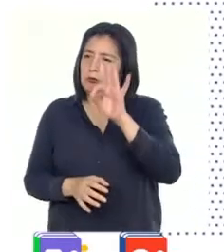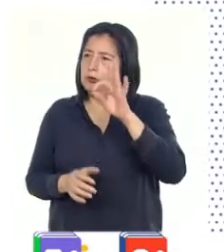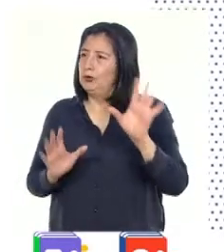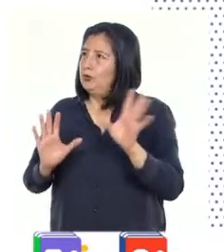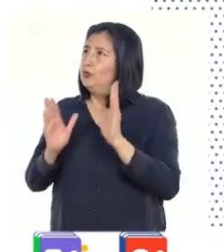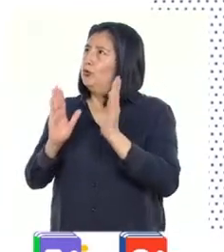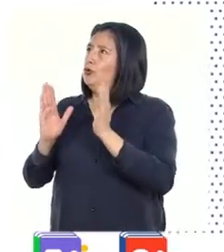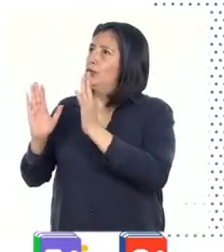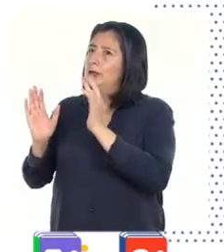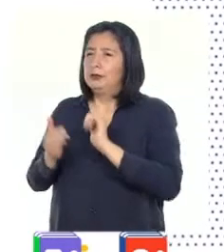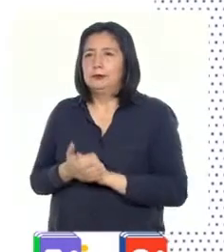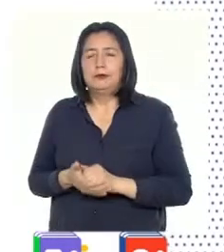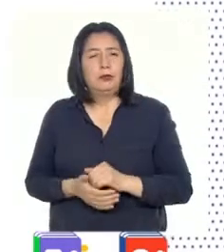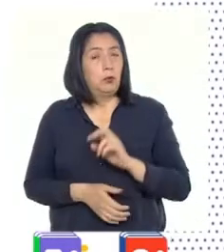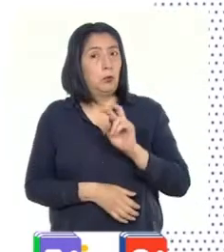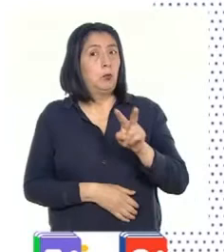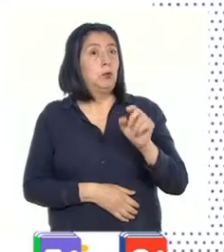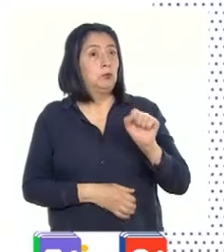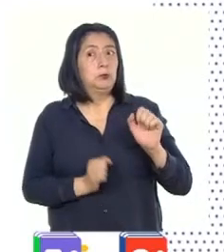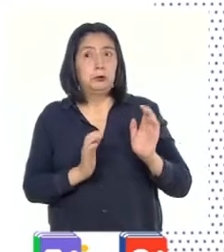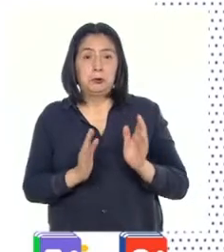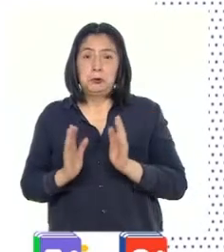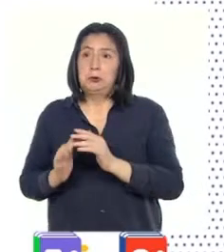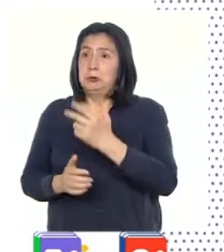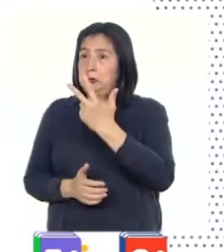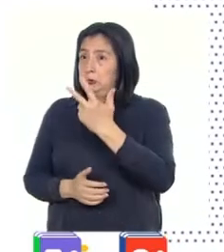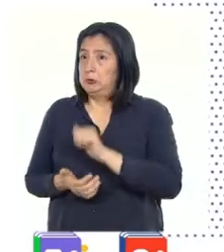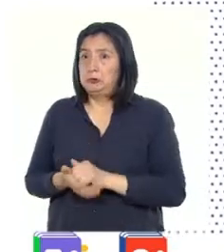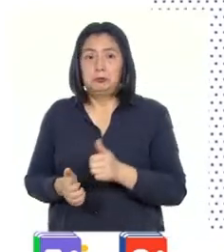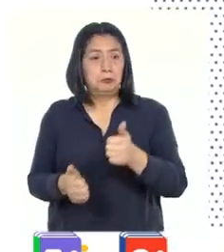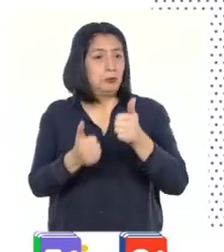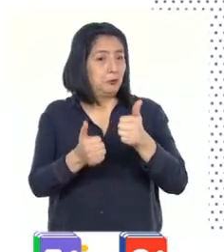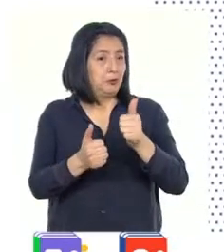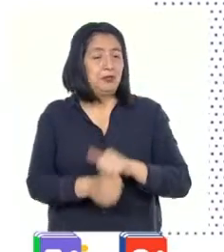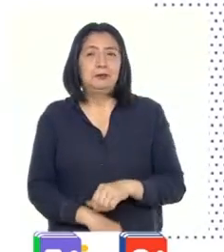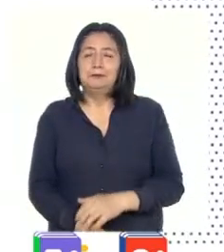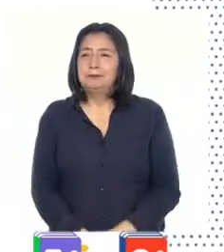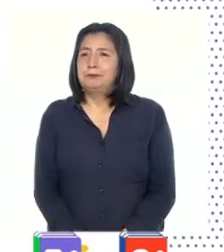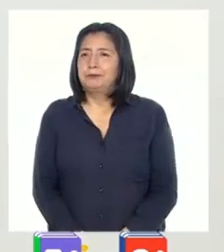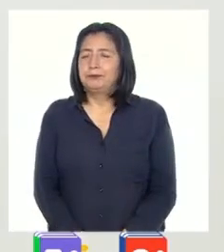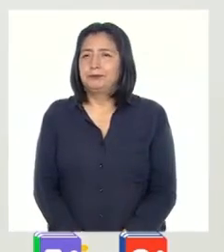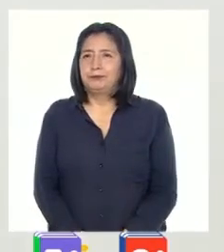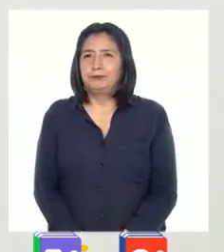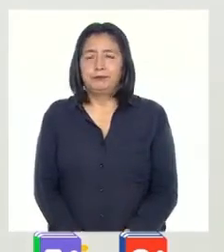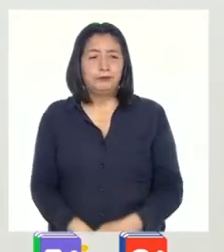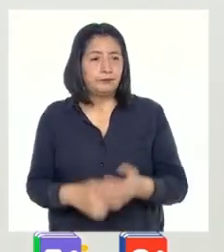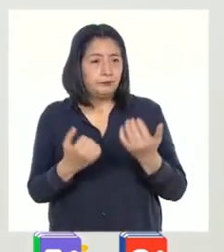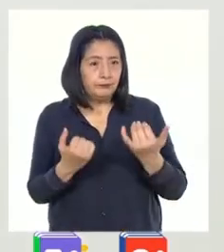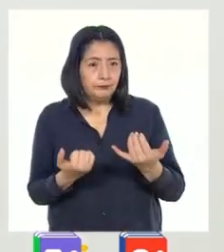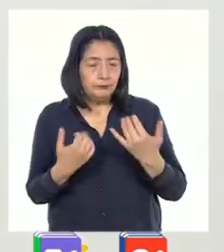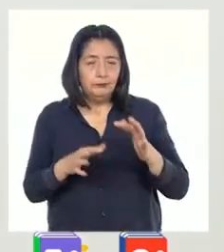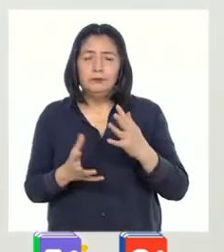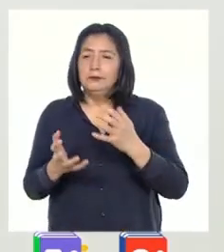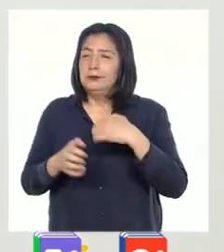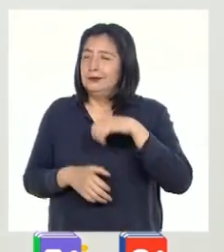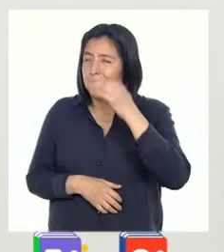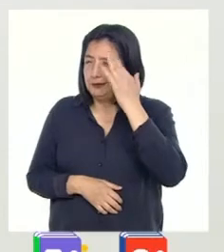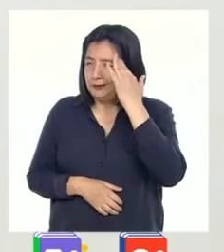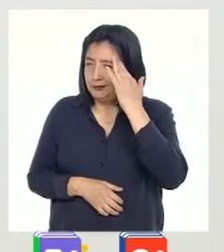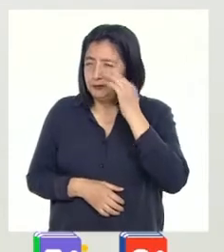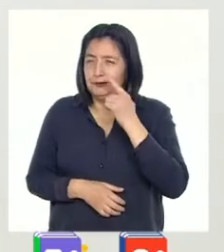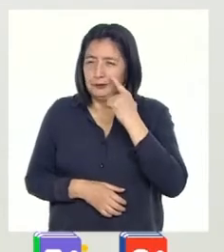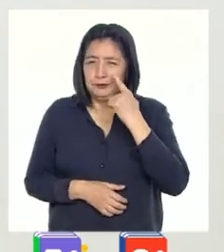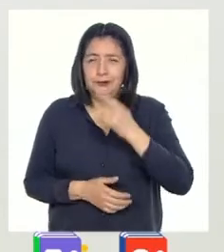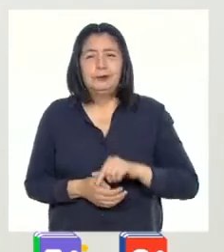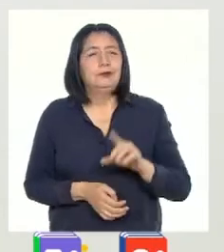todo ordenado. Veo que se han organizado entre los tres. Muy bien, Facundo. Ahora quisiera que conozcamos el